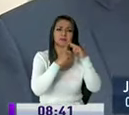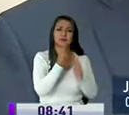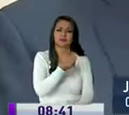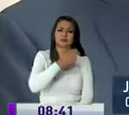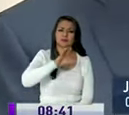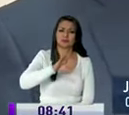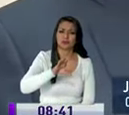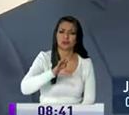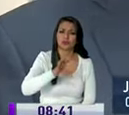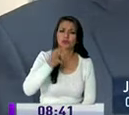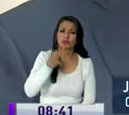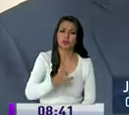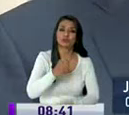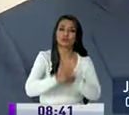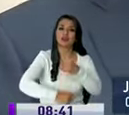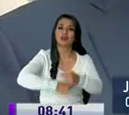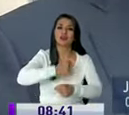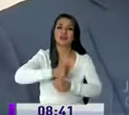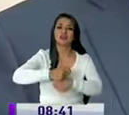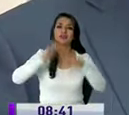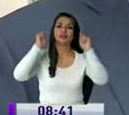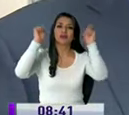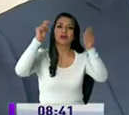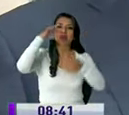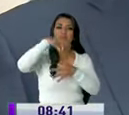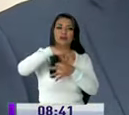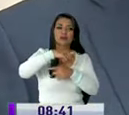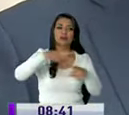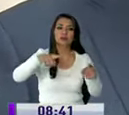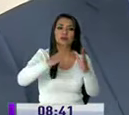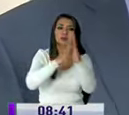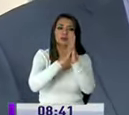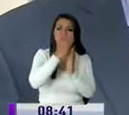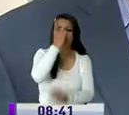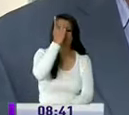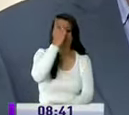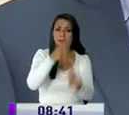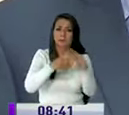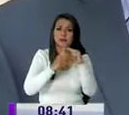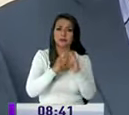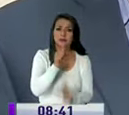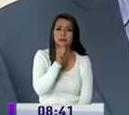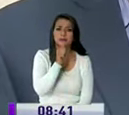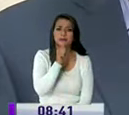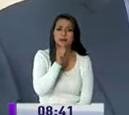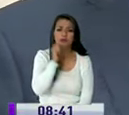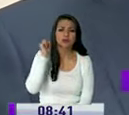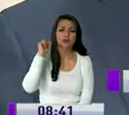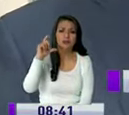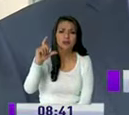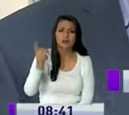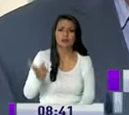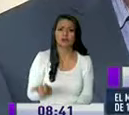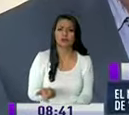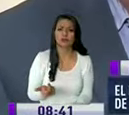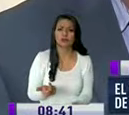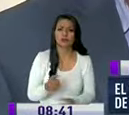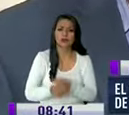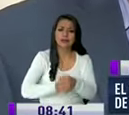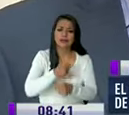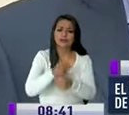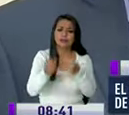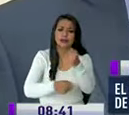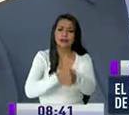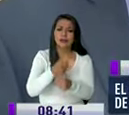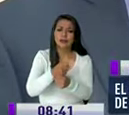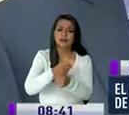en pleno año electoral endeudándose con un préstamo privado caro sin años de gracia